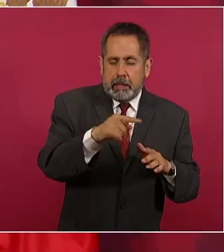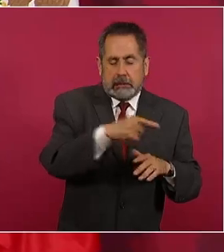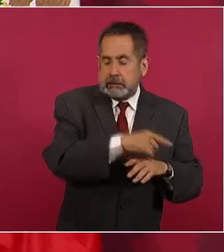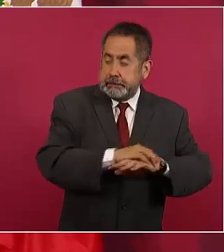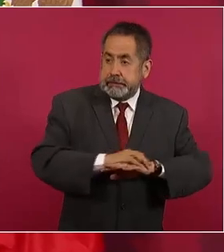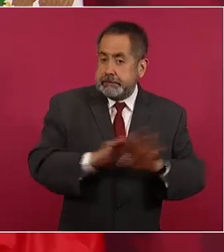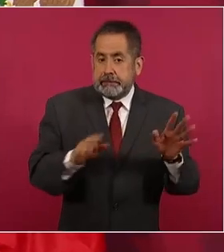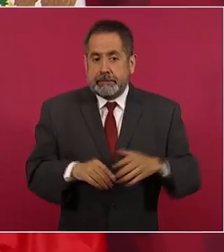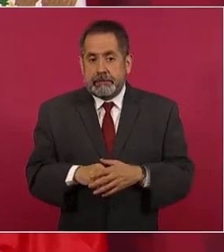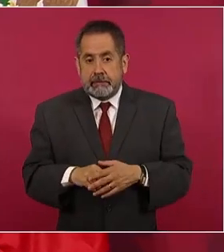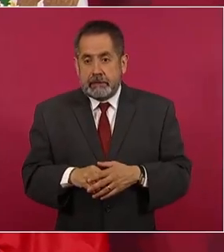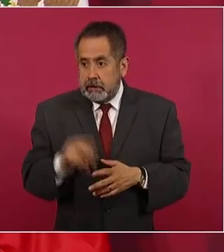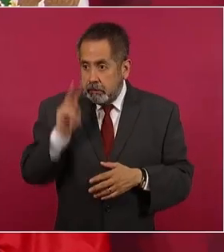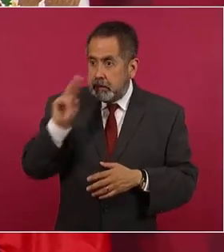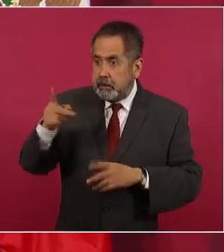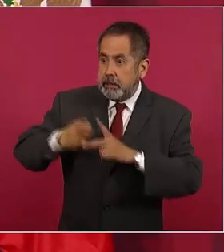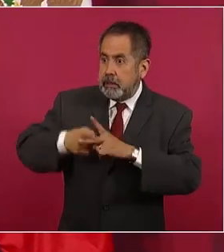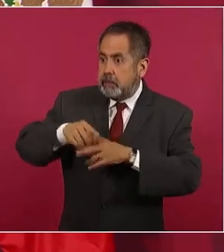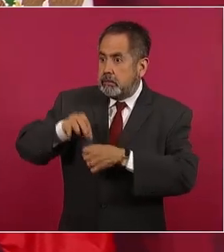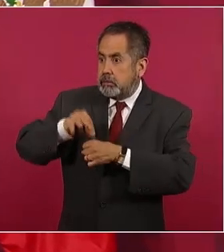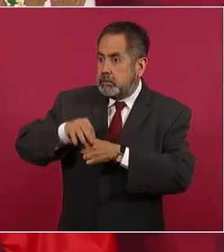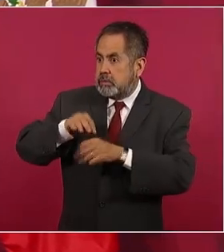que estaban viendo las encuestas,